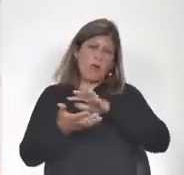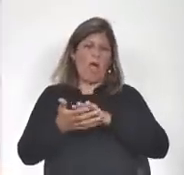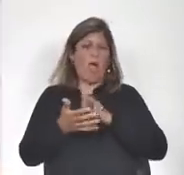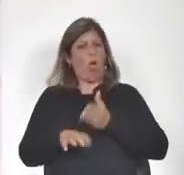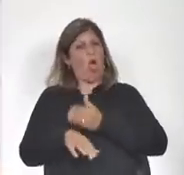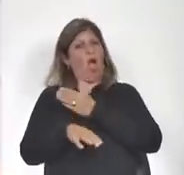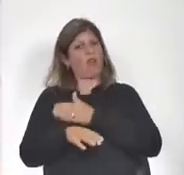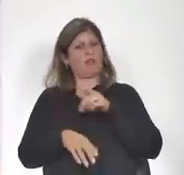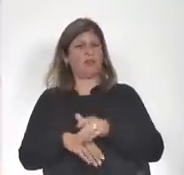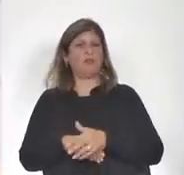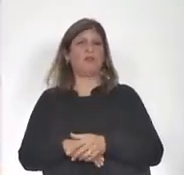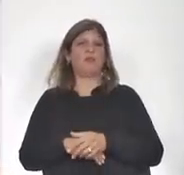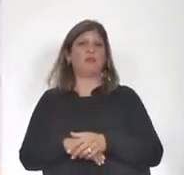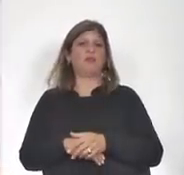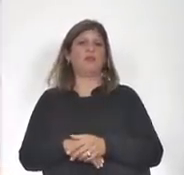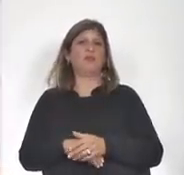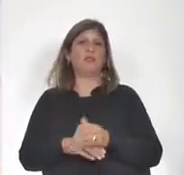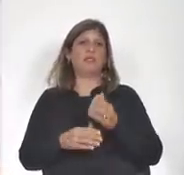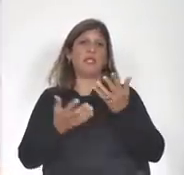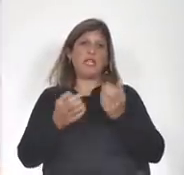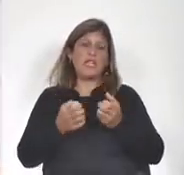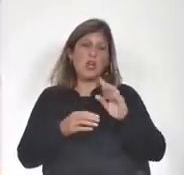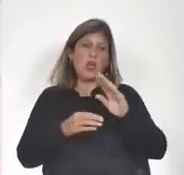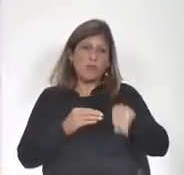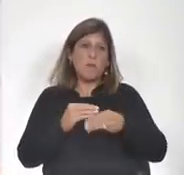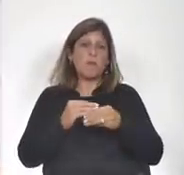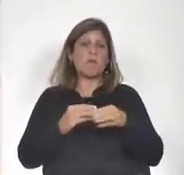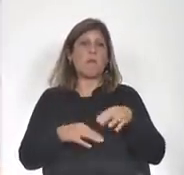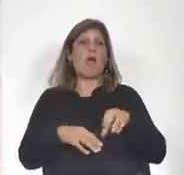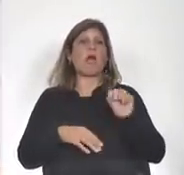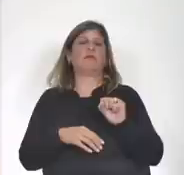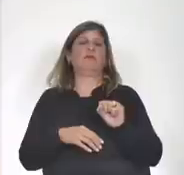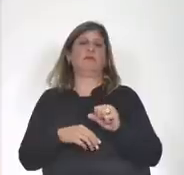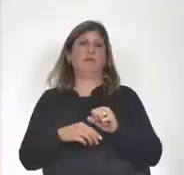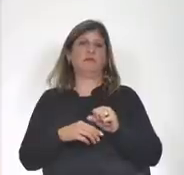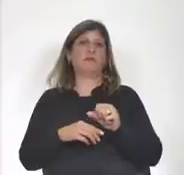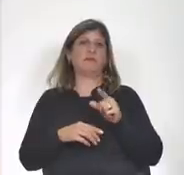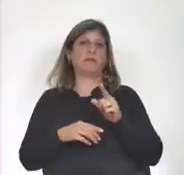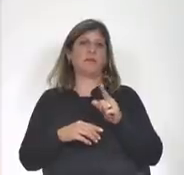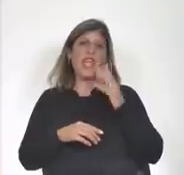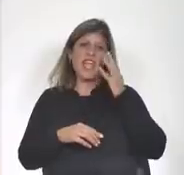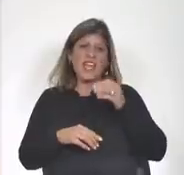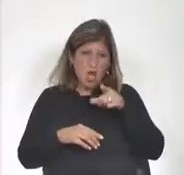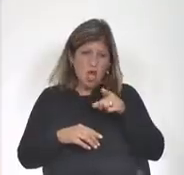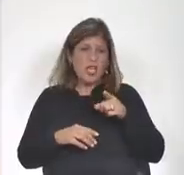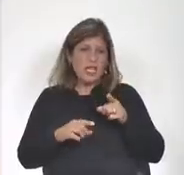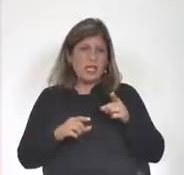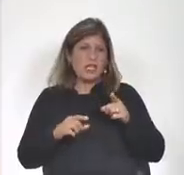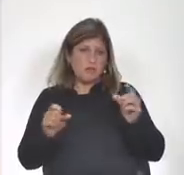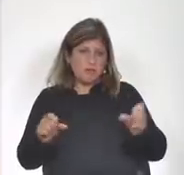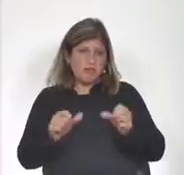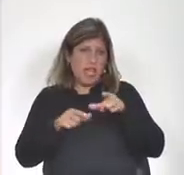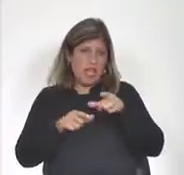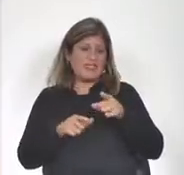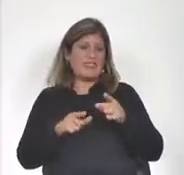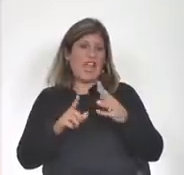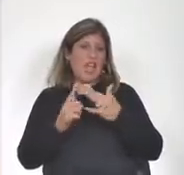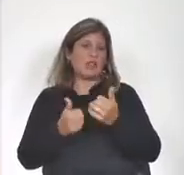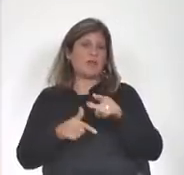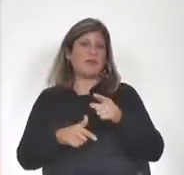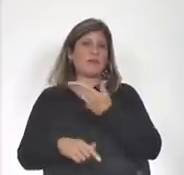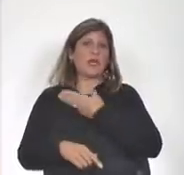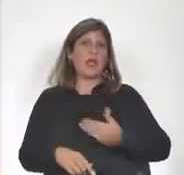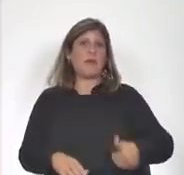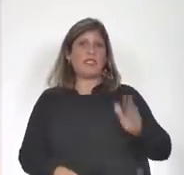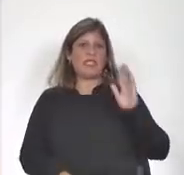Y quiero agregar algo más, señora Presidenta, que yo creo que hace a ese contexto. El Presidente de la